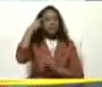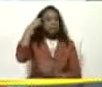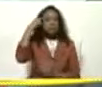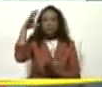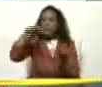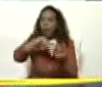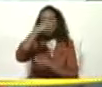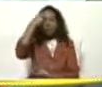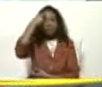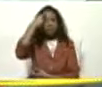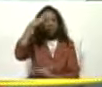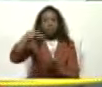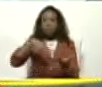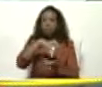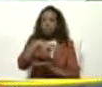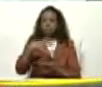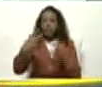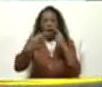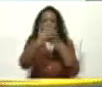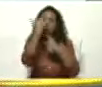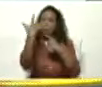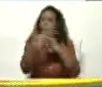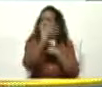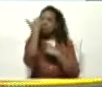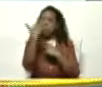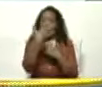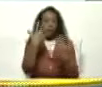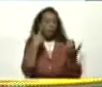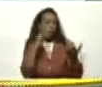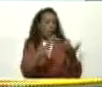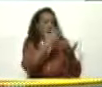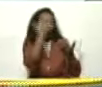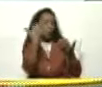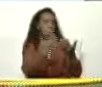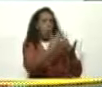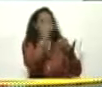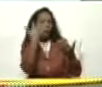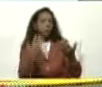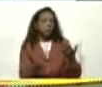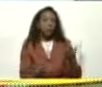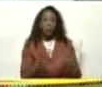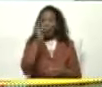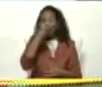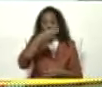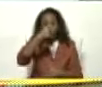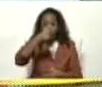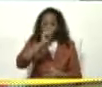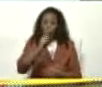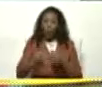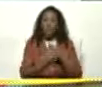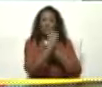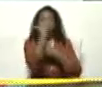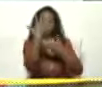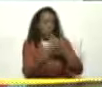Problemas De influencia No influenza La gripe De influencias